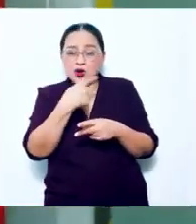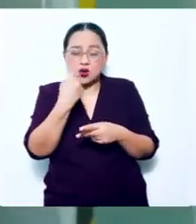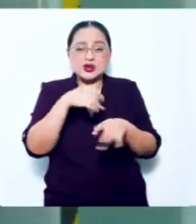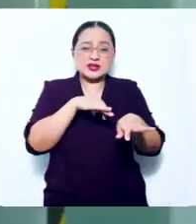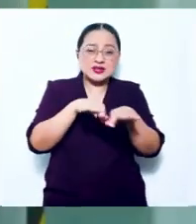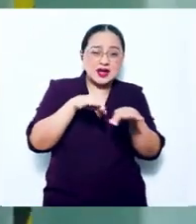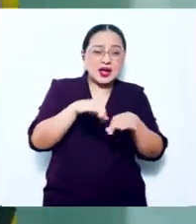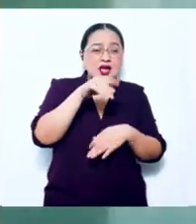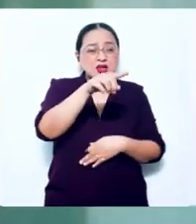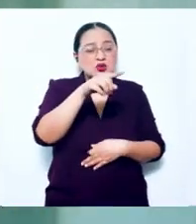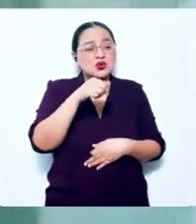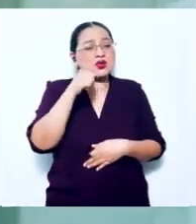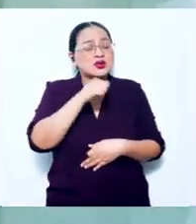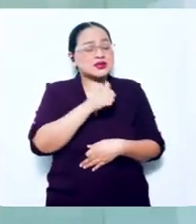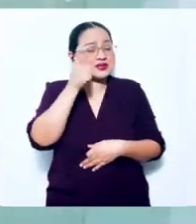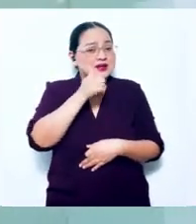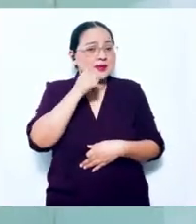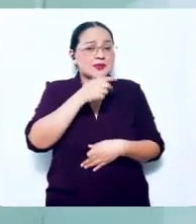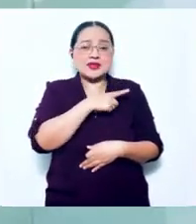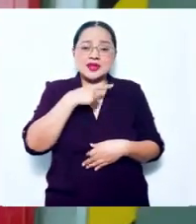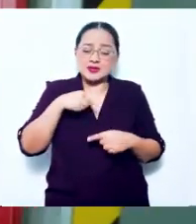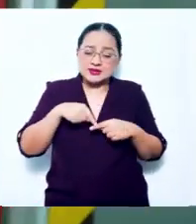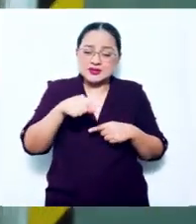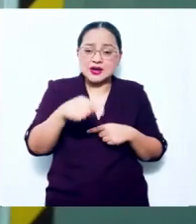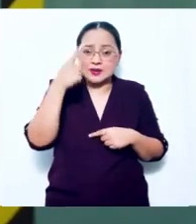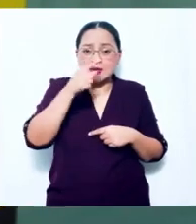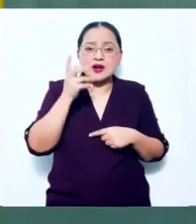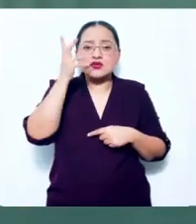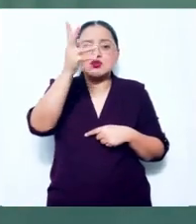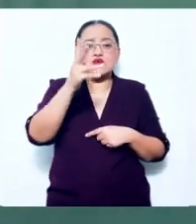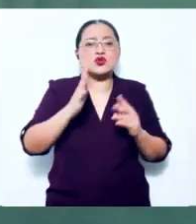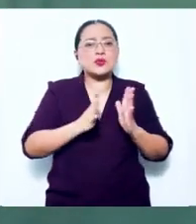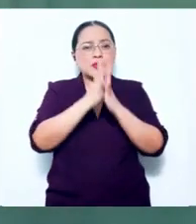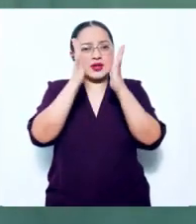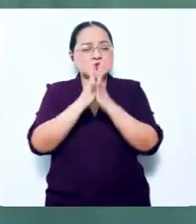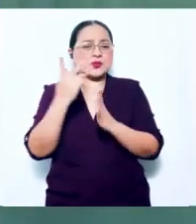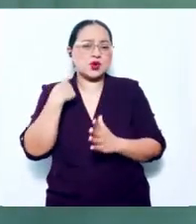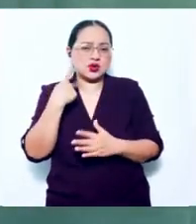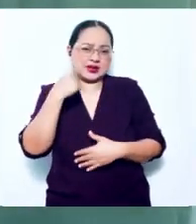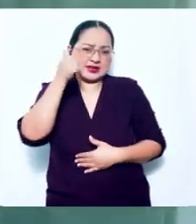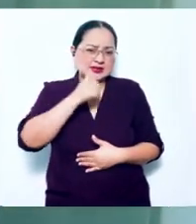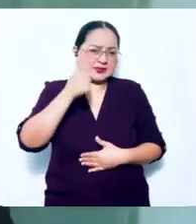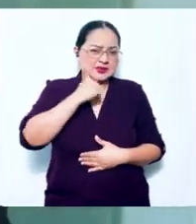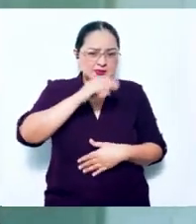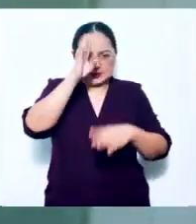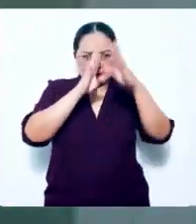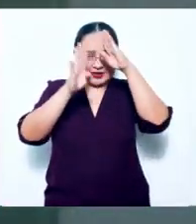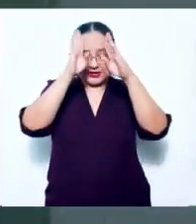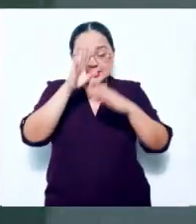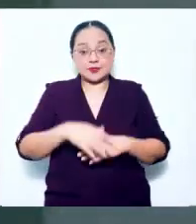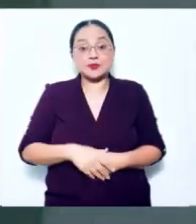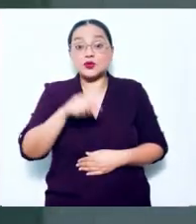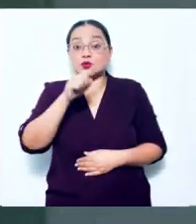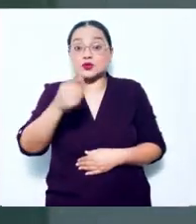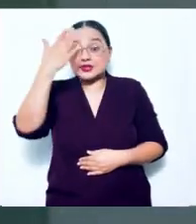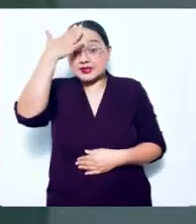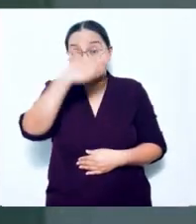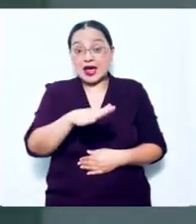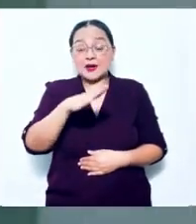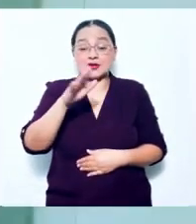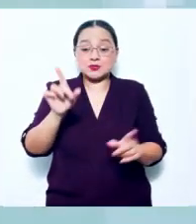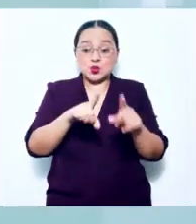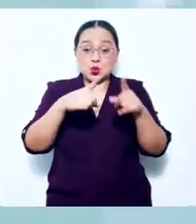como calculándole a largo plazo nuestro trabajo, nuestra participación en política. ¿Sabes bailar